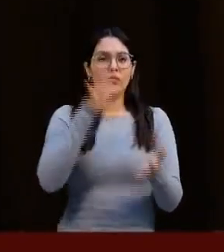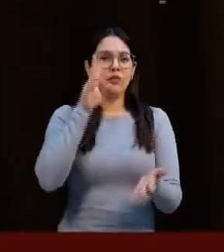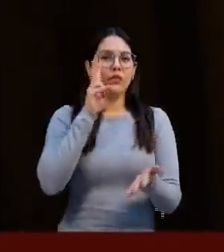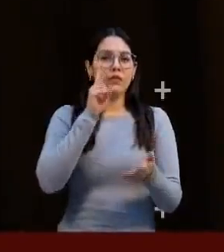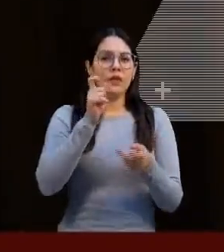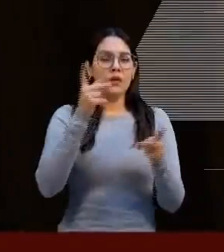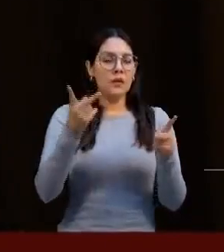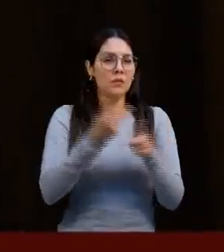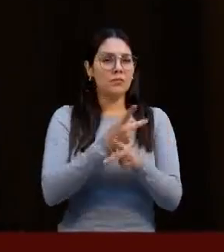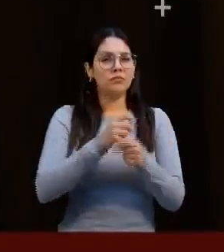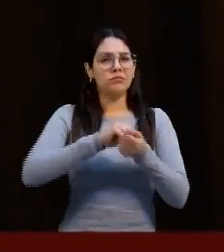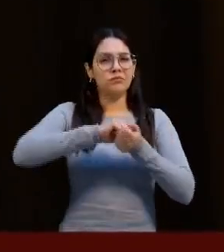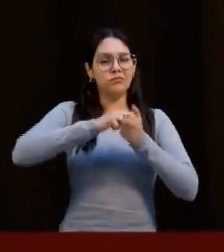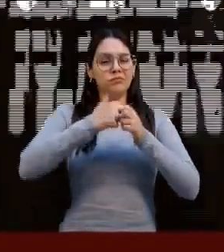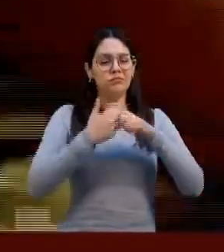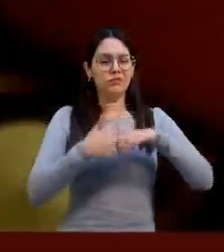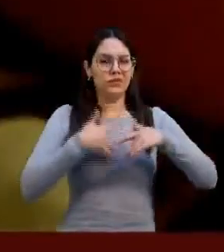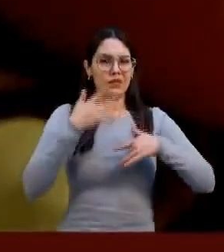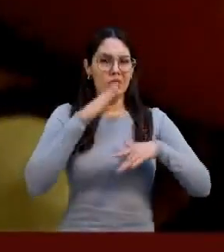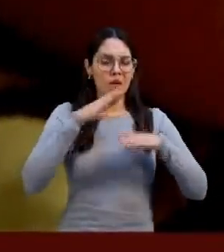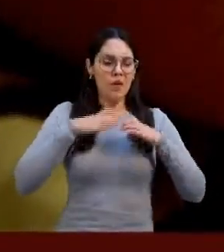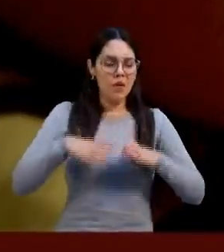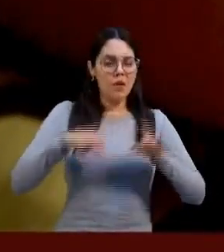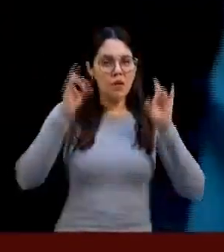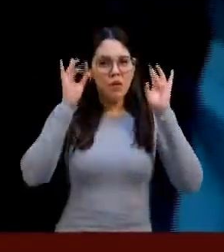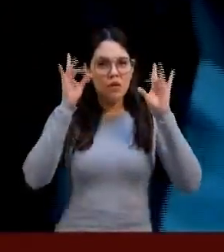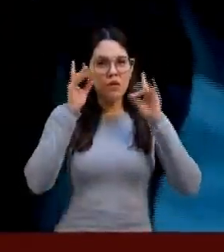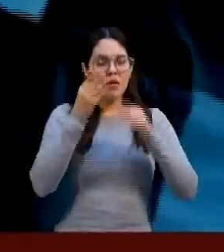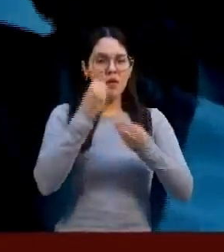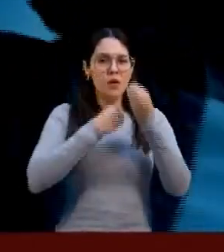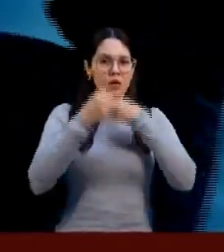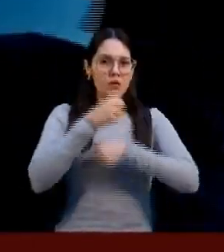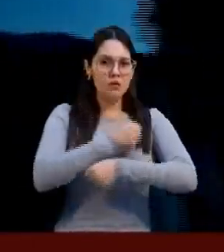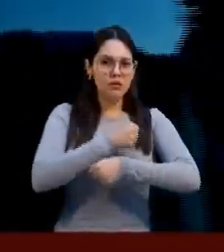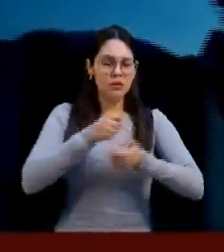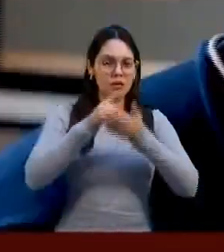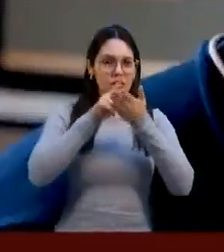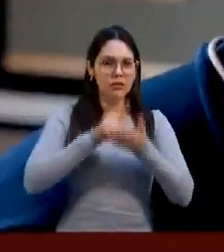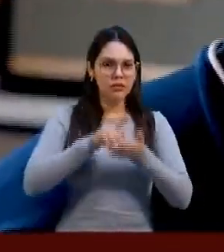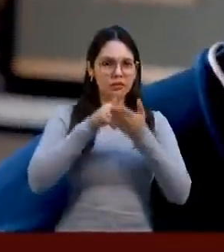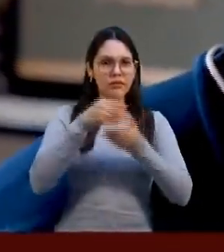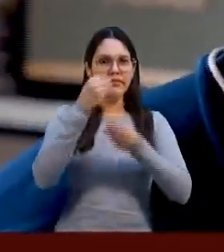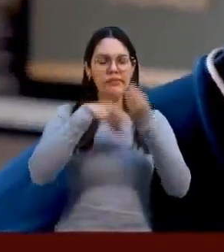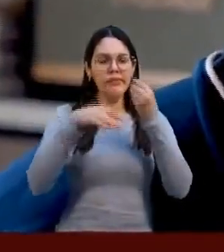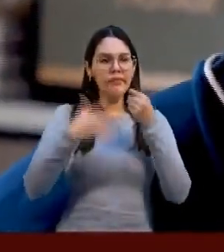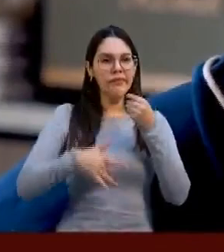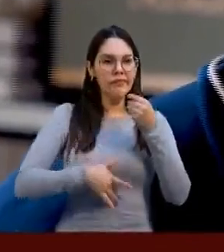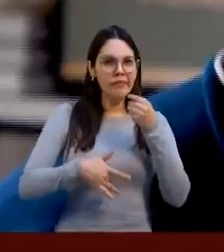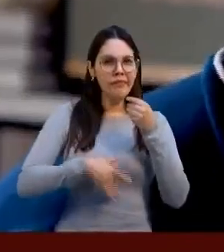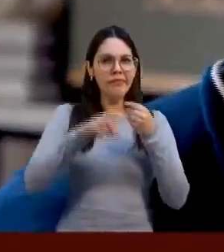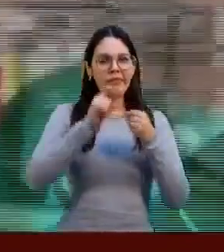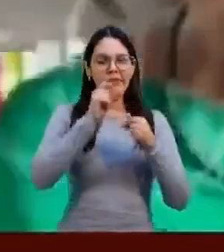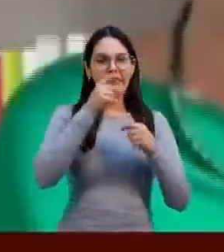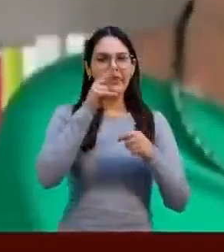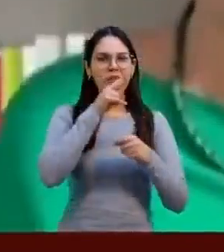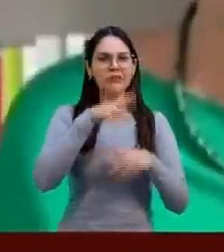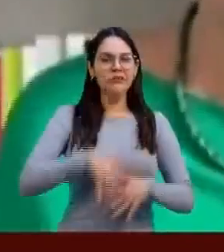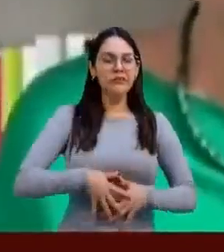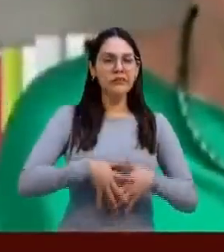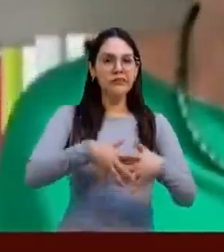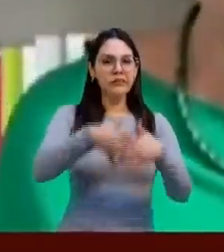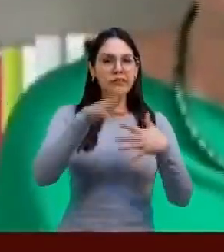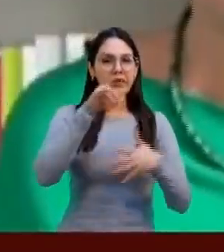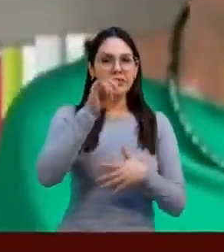contracturas musculares, dolores de cabeza, obesidad, sobrepeso, gastritis, colitis o problemas de sueño. Estamos